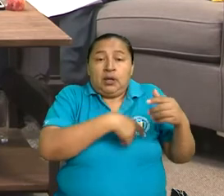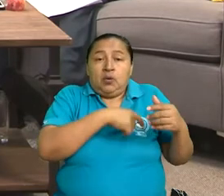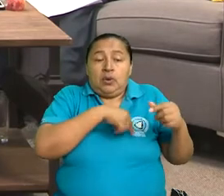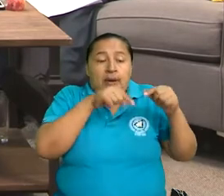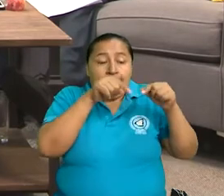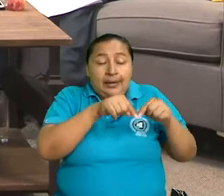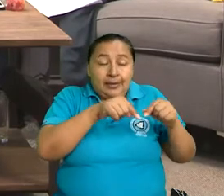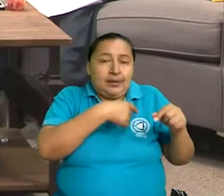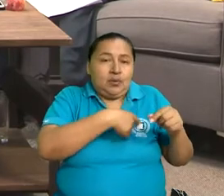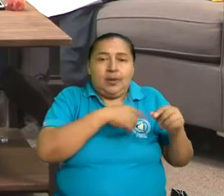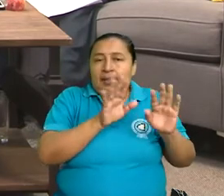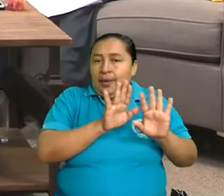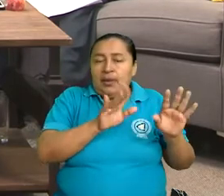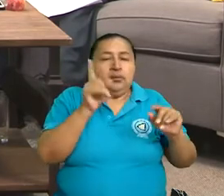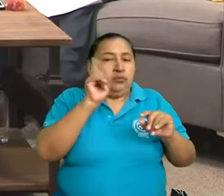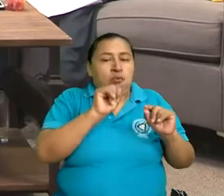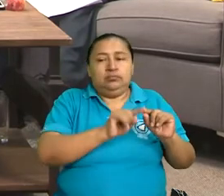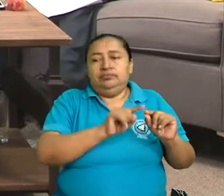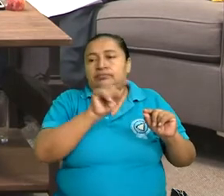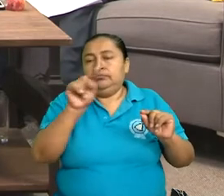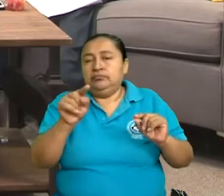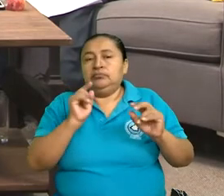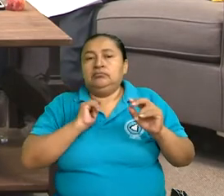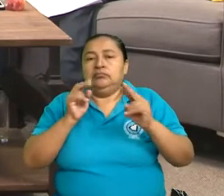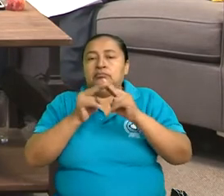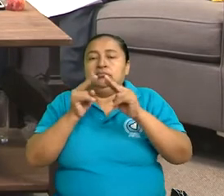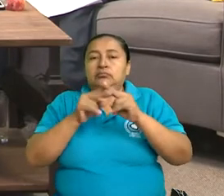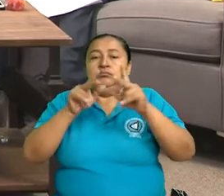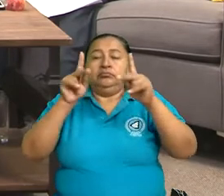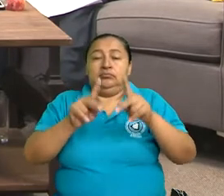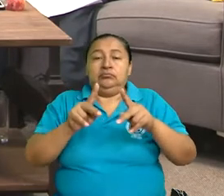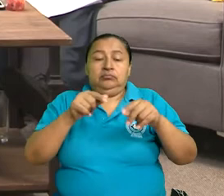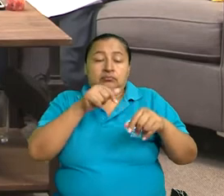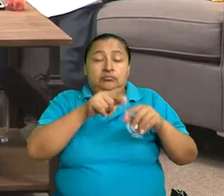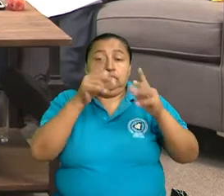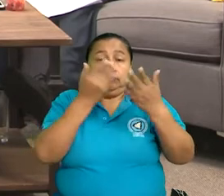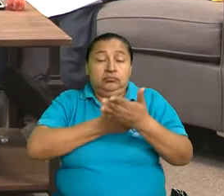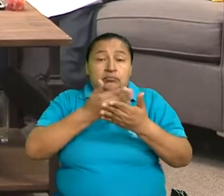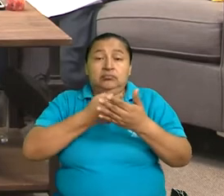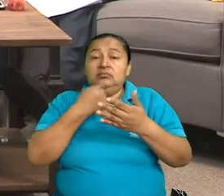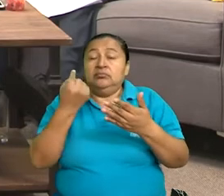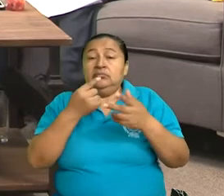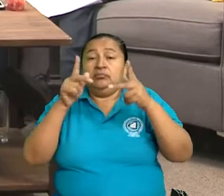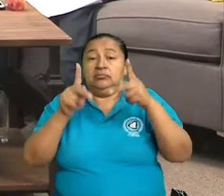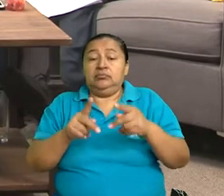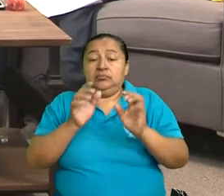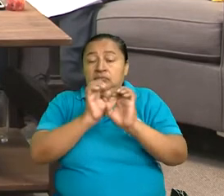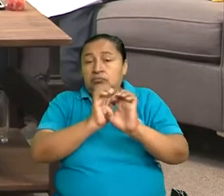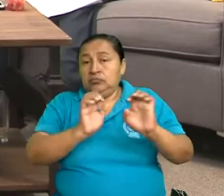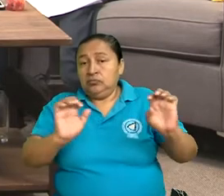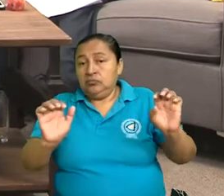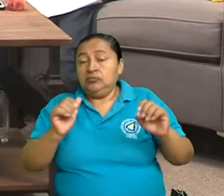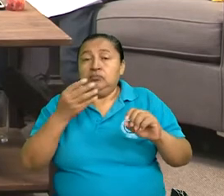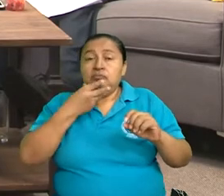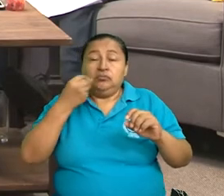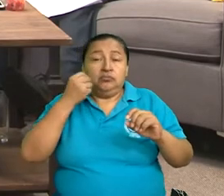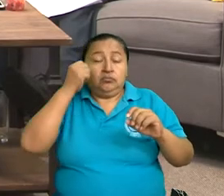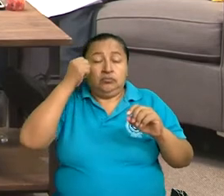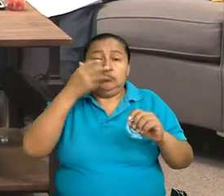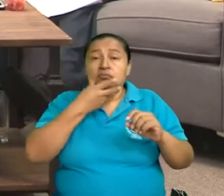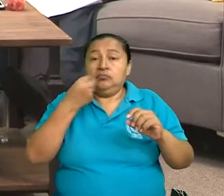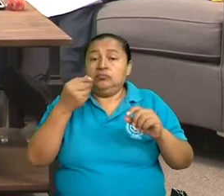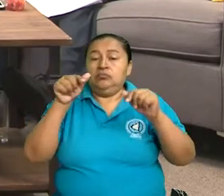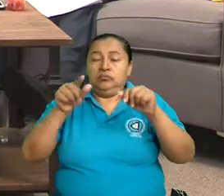escolares, sino que los sujetos educativos son los niños, los adolescentes, niñas,